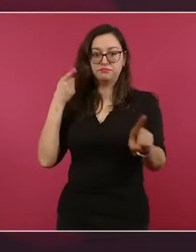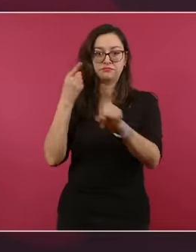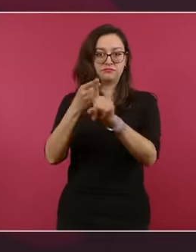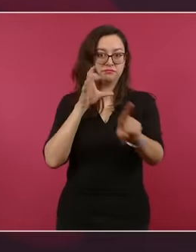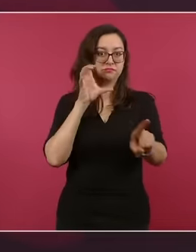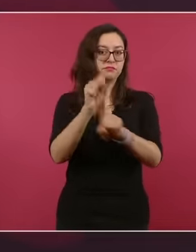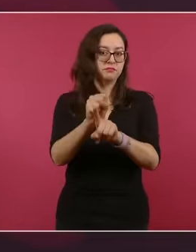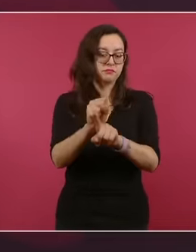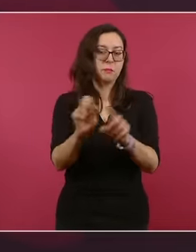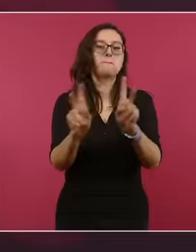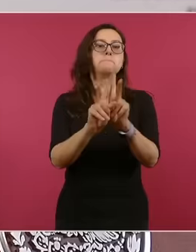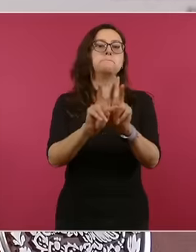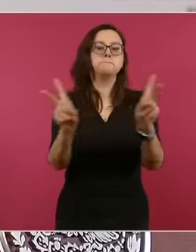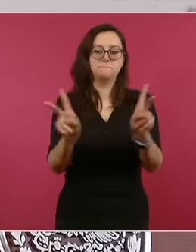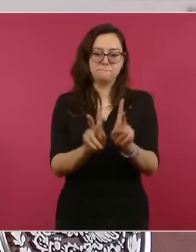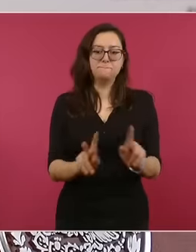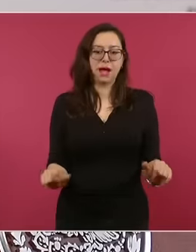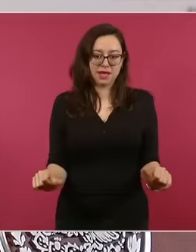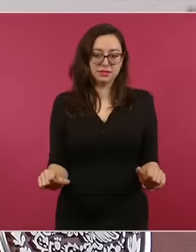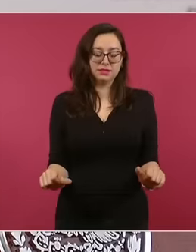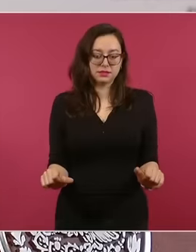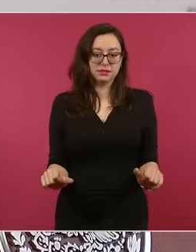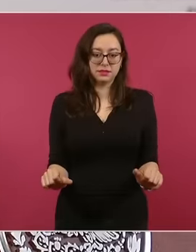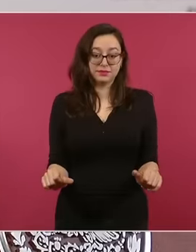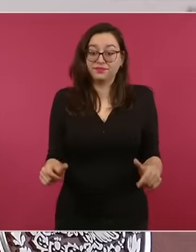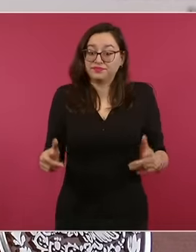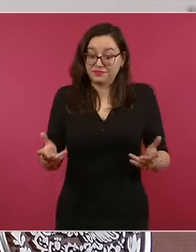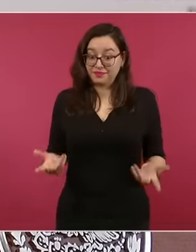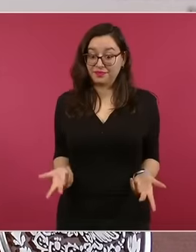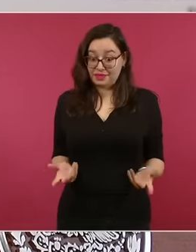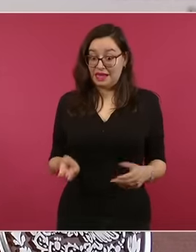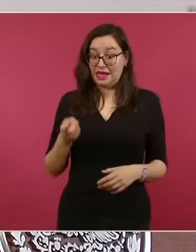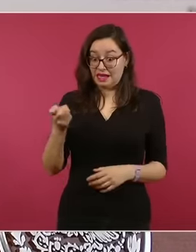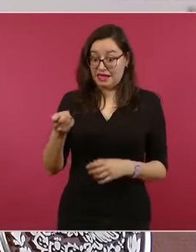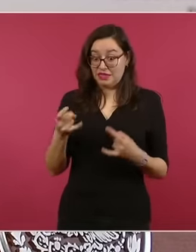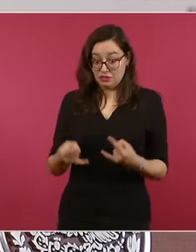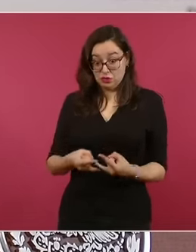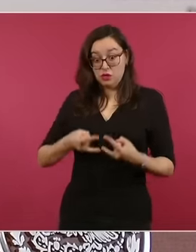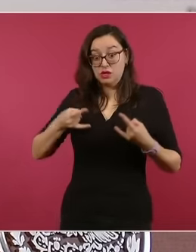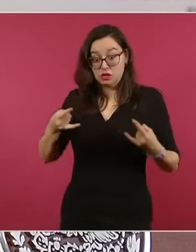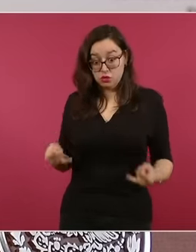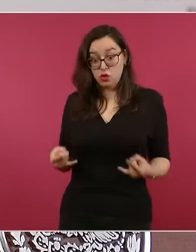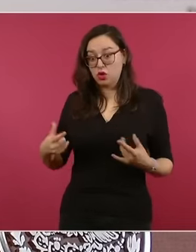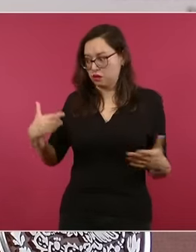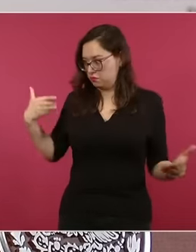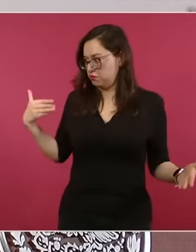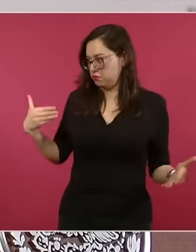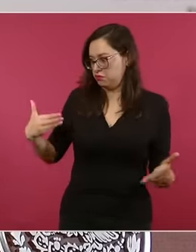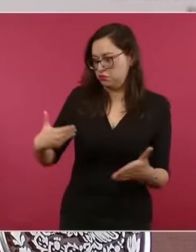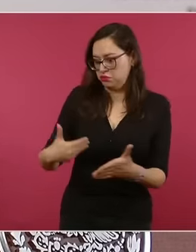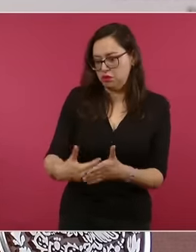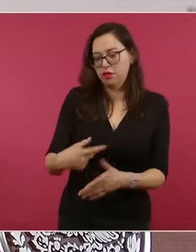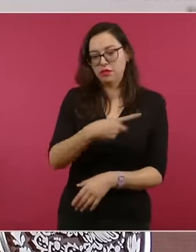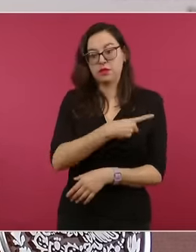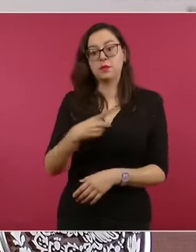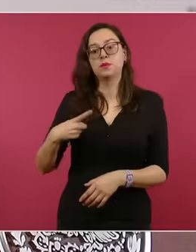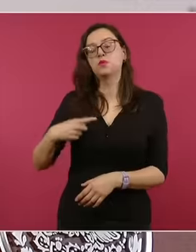Entonces, es la historia, pero ¿cuál ha sido el comportamiento también